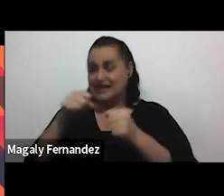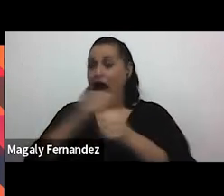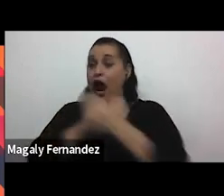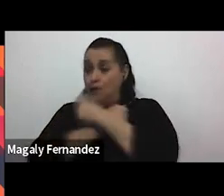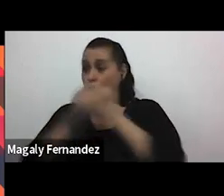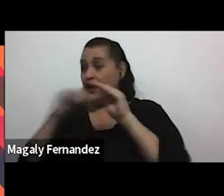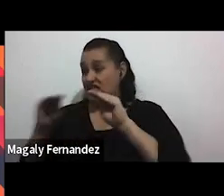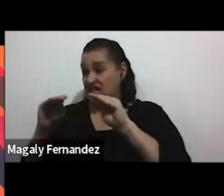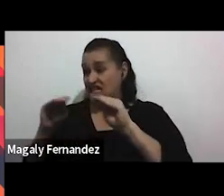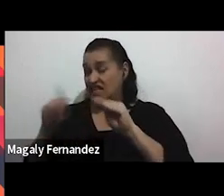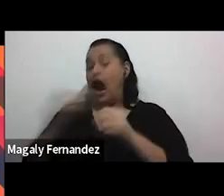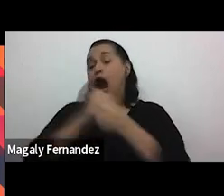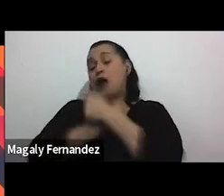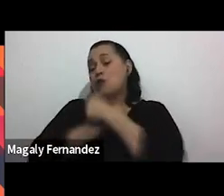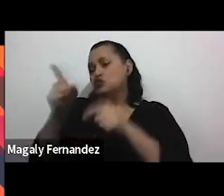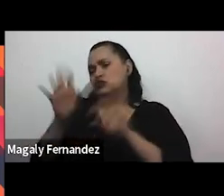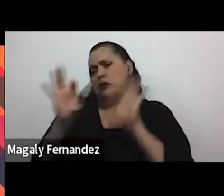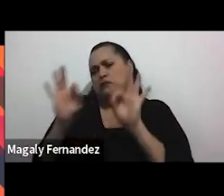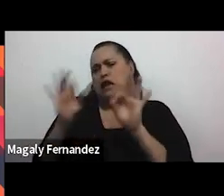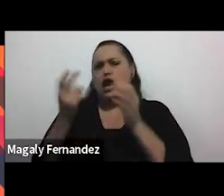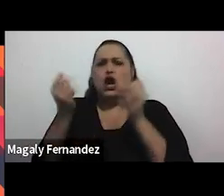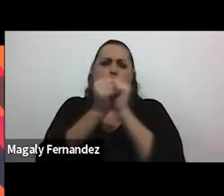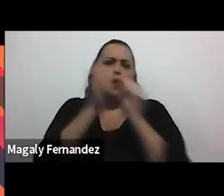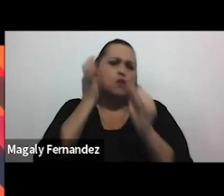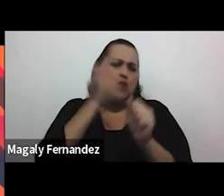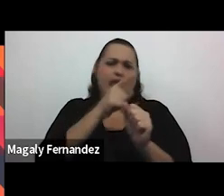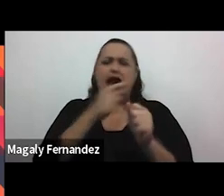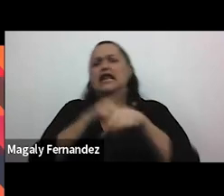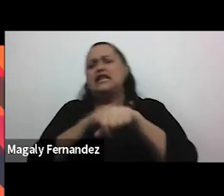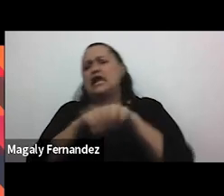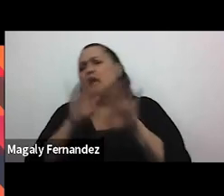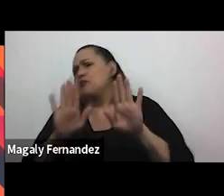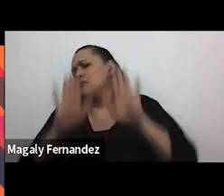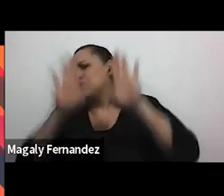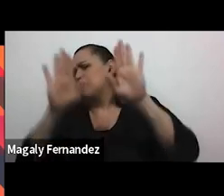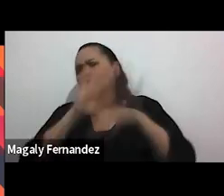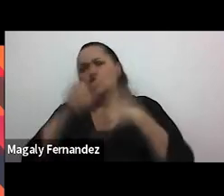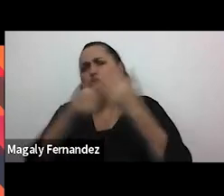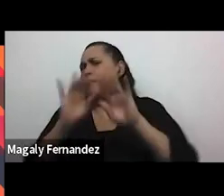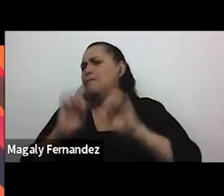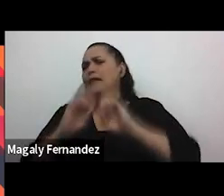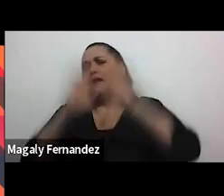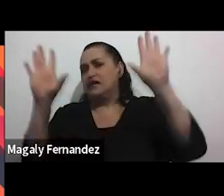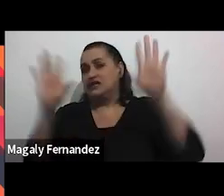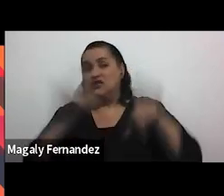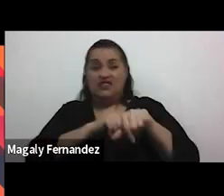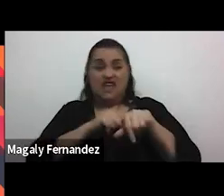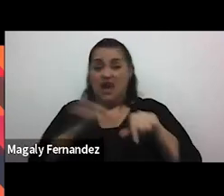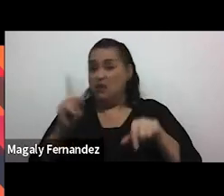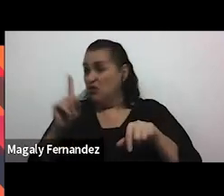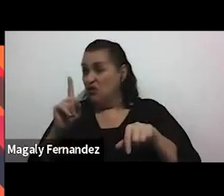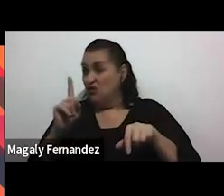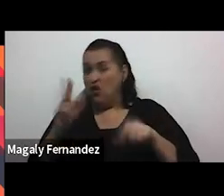básicamente que es estar muy a gusto con una persona, quererla, que el tiempo vuele, que todo maravilloso. Y si con el tiempo no era lo que parecía o se